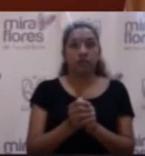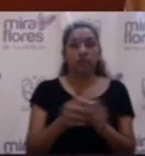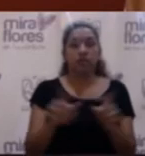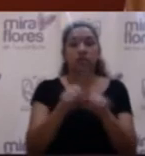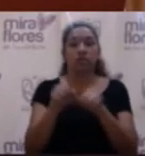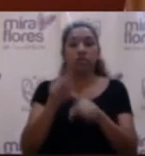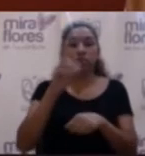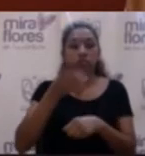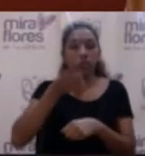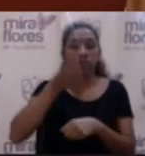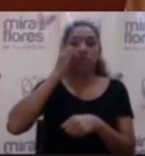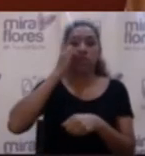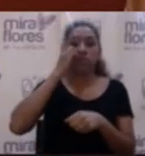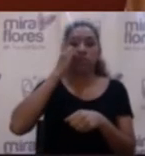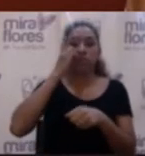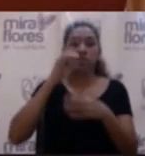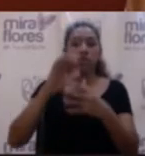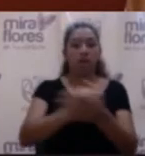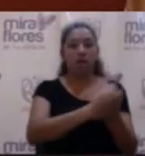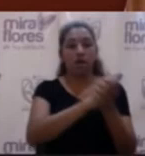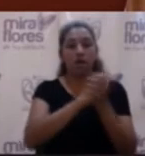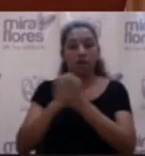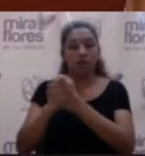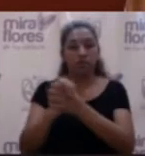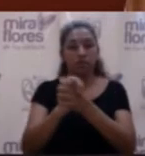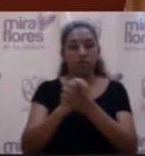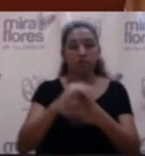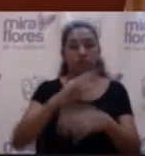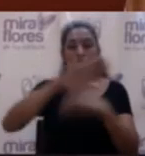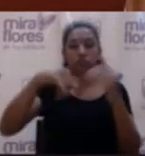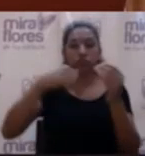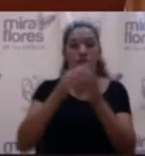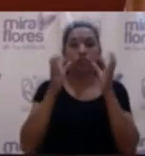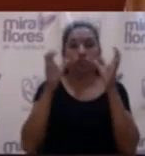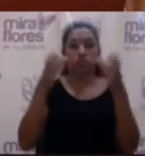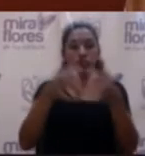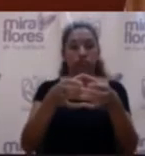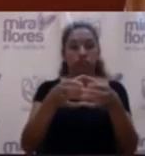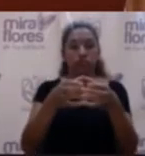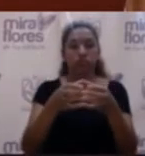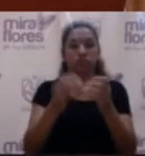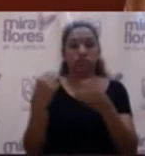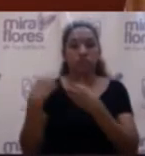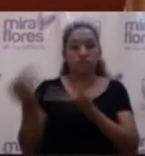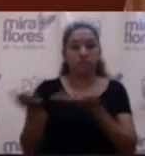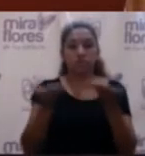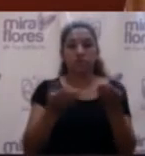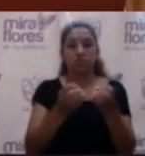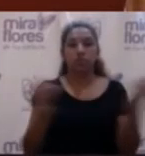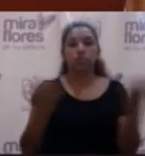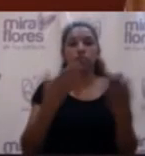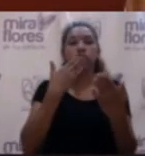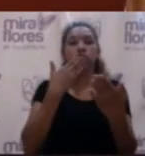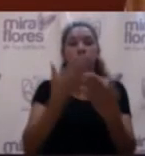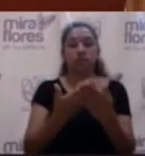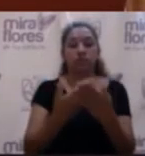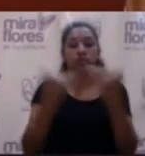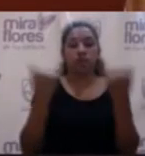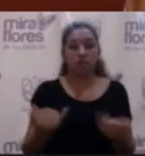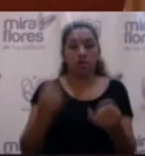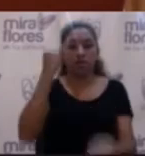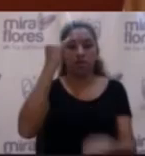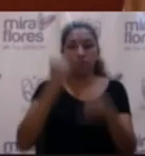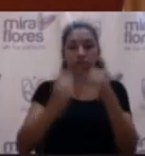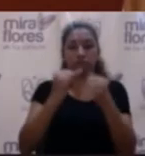desayuno de confraternidad, donde todos los miembros del Consejo están debidamente invitados. Muchas gracias. Ahora sí, se